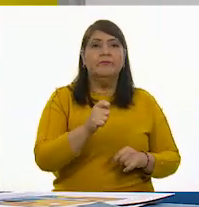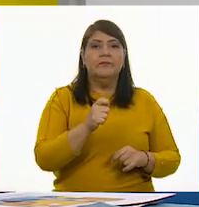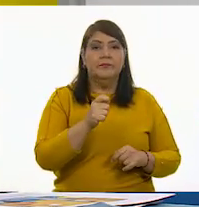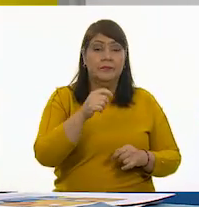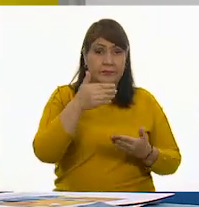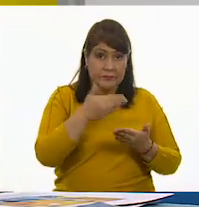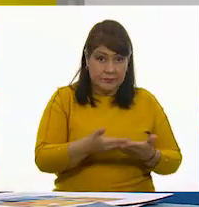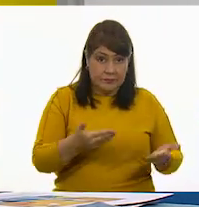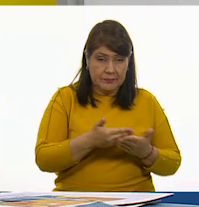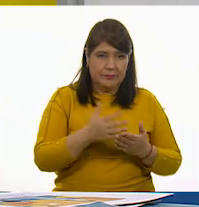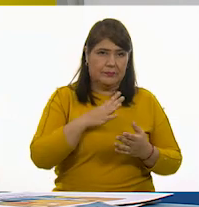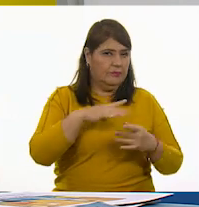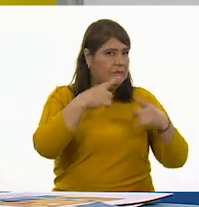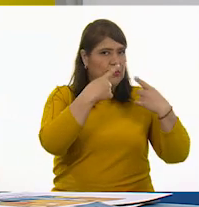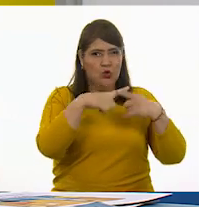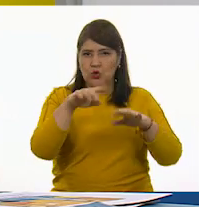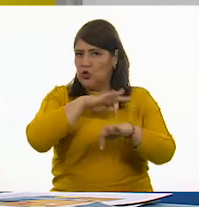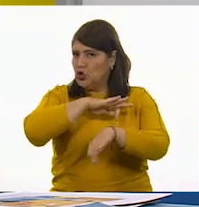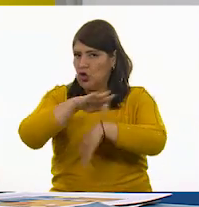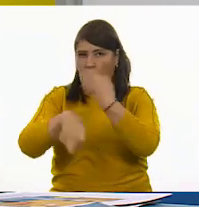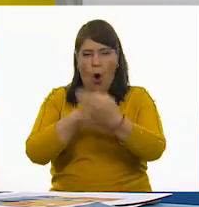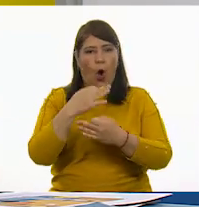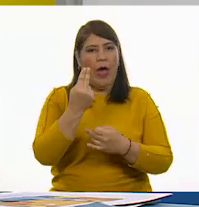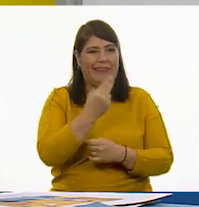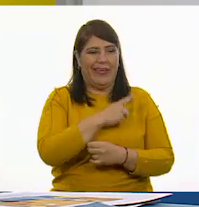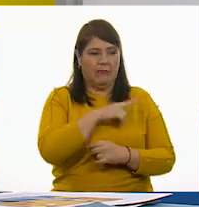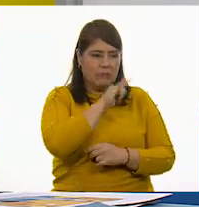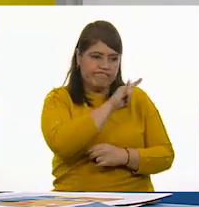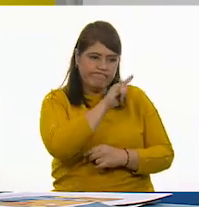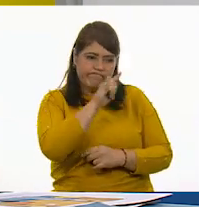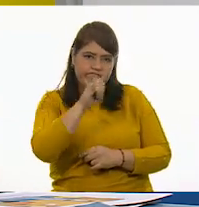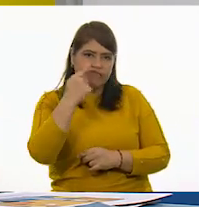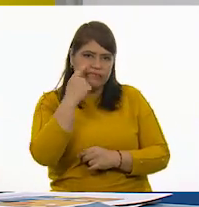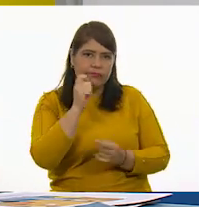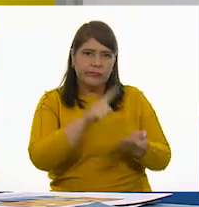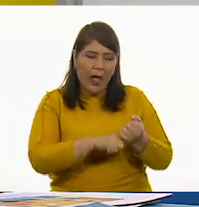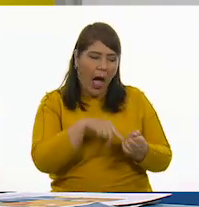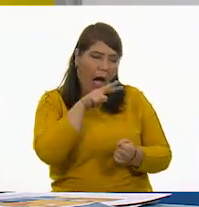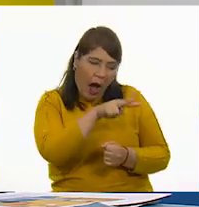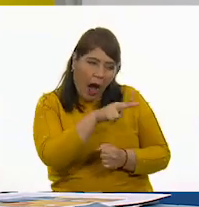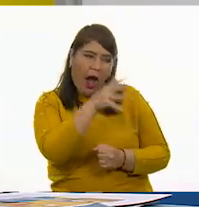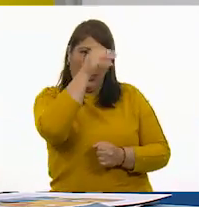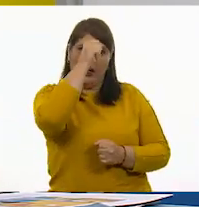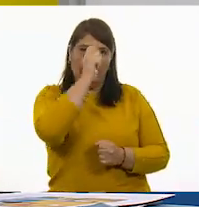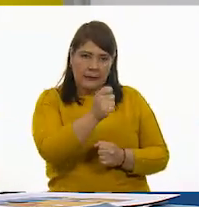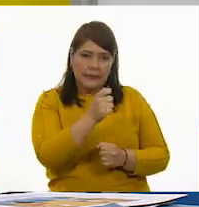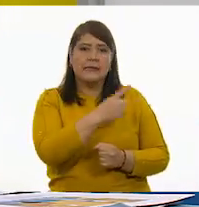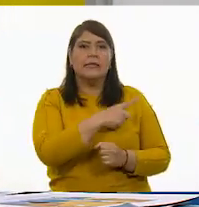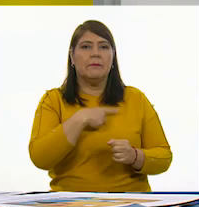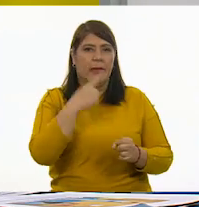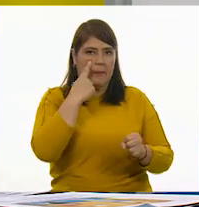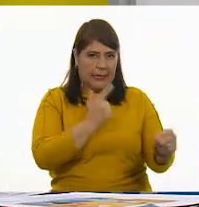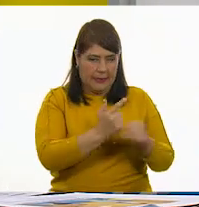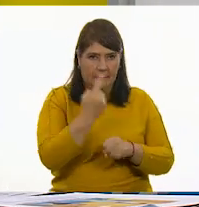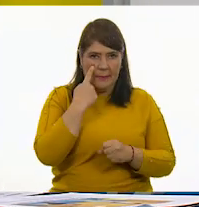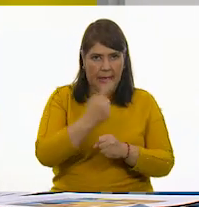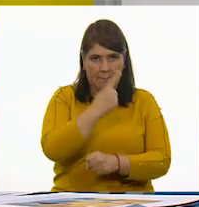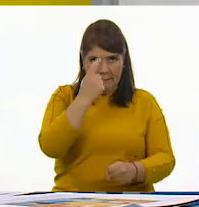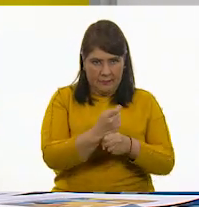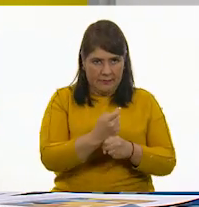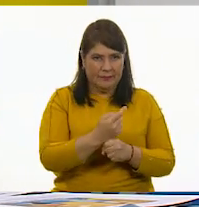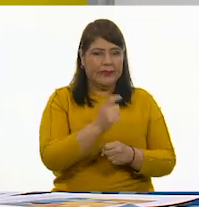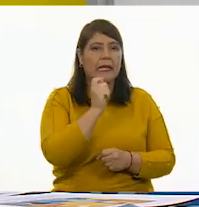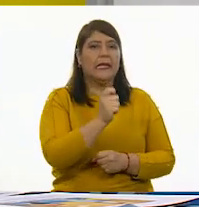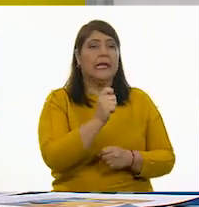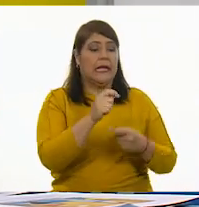todo tipo de productos debe llevar ese tipo de etiquetas. Y me gustaría que las fuéramos identificando juntos. La primera es